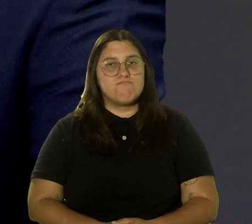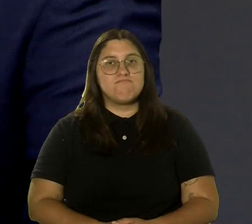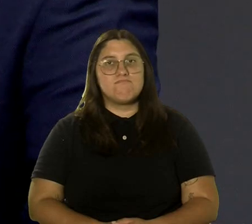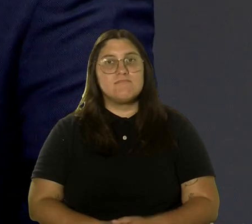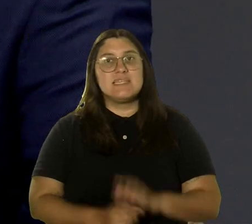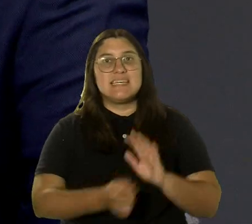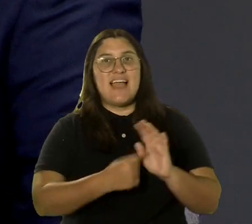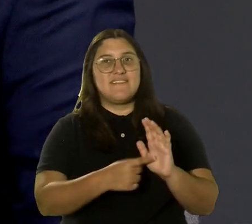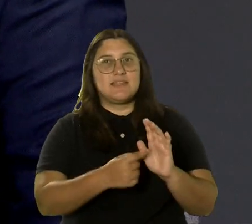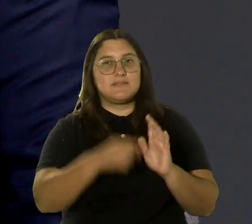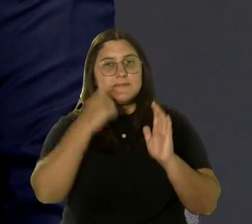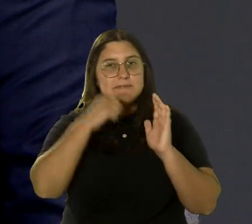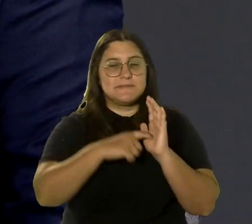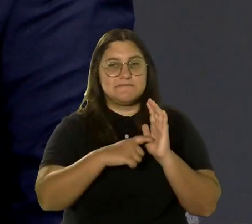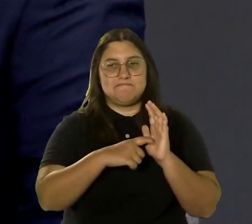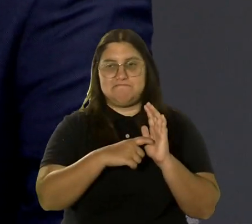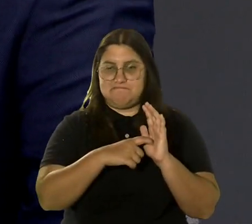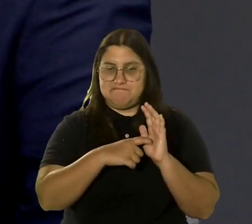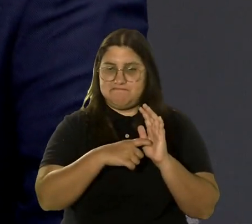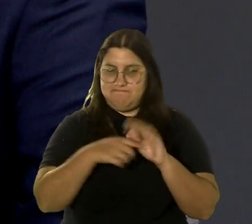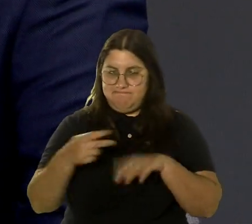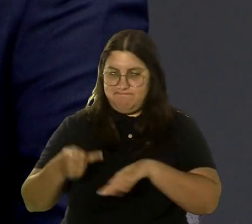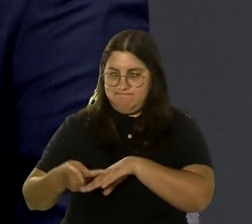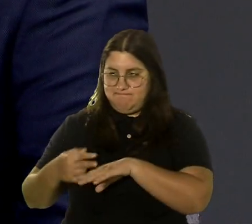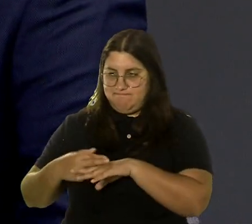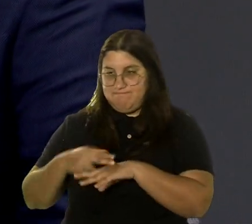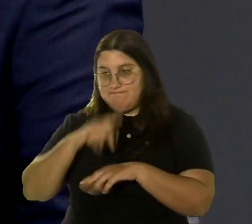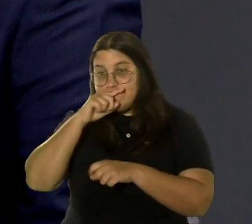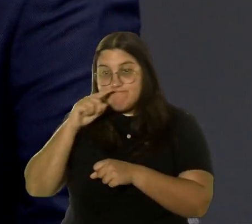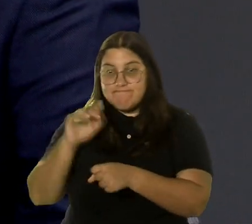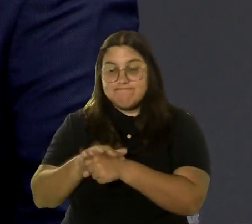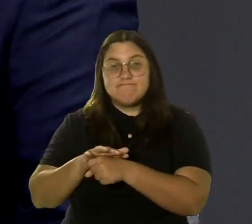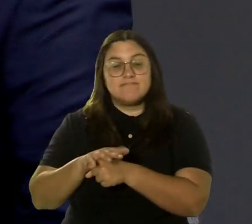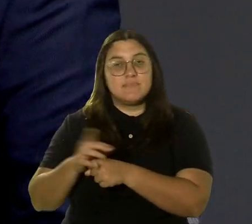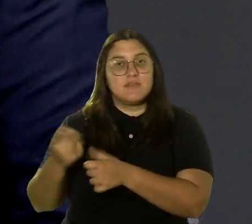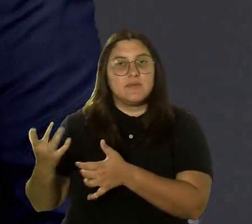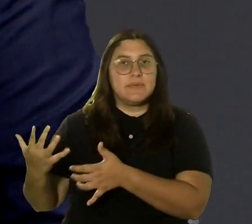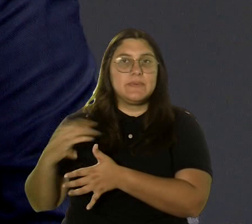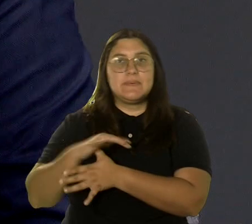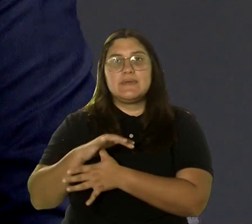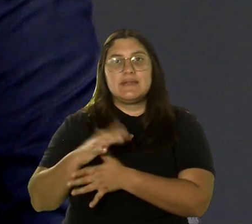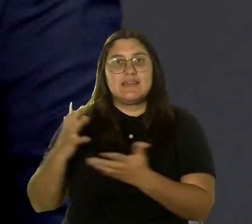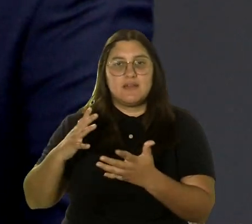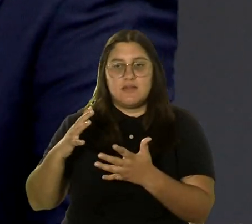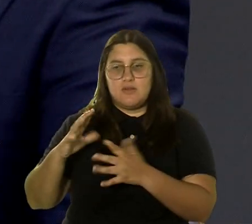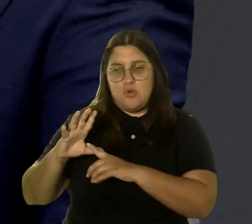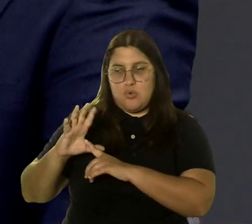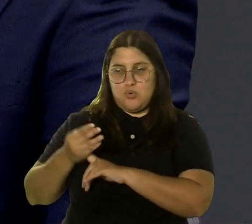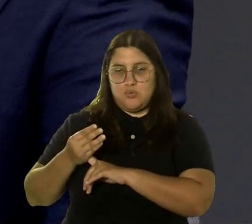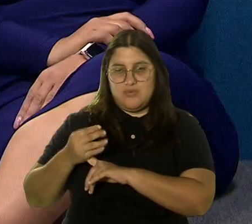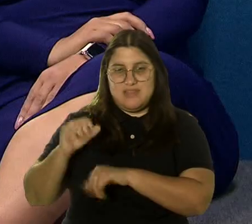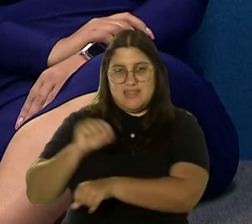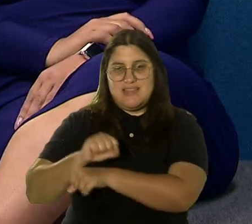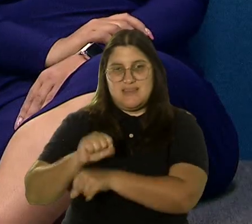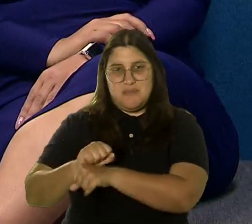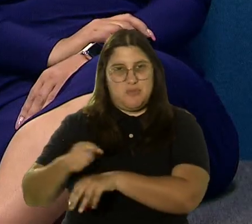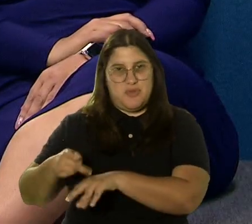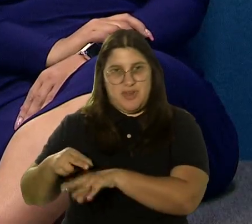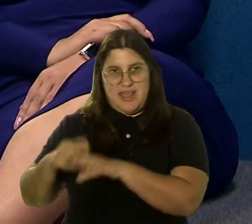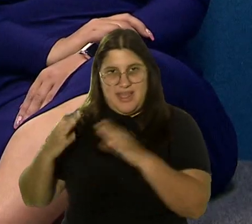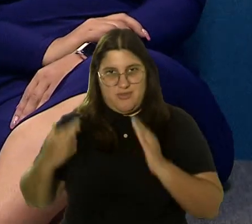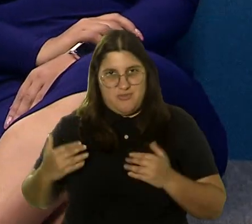que siempre se ha puesto la mano de obra de Puerto Rico por el compromiso y por la cultura de trabajo que tiene el puertorriqueño. 100% de acuerdo.